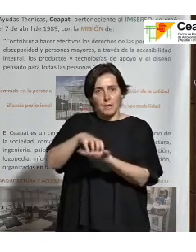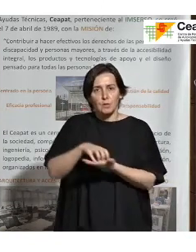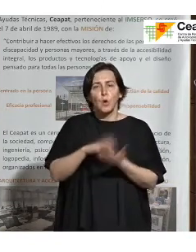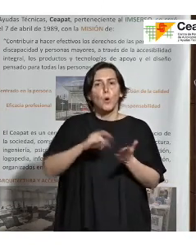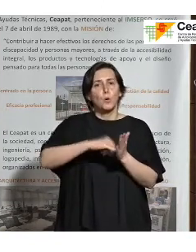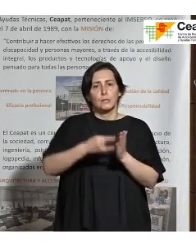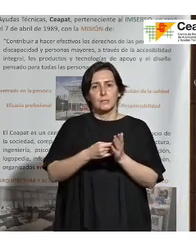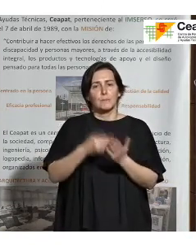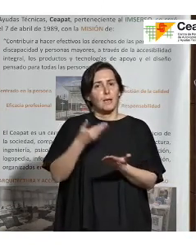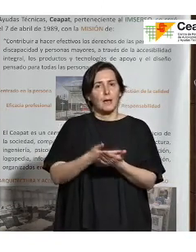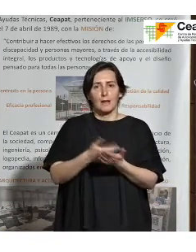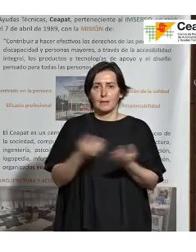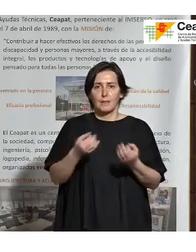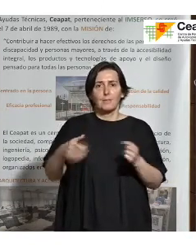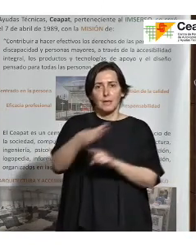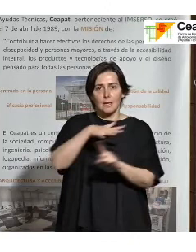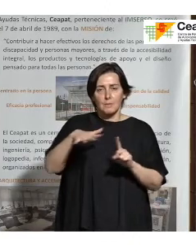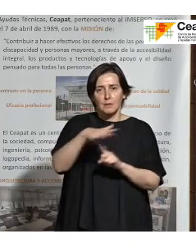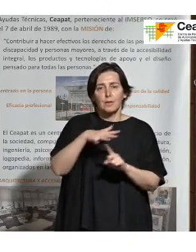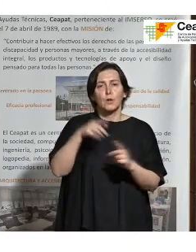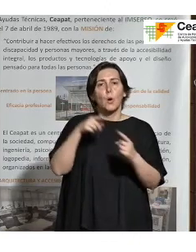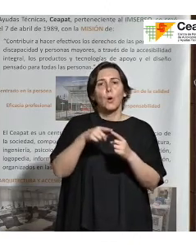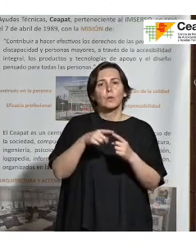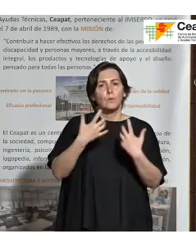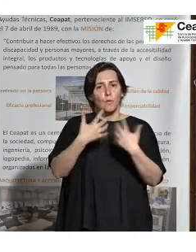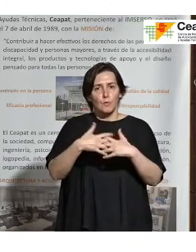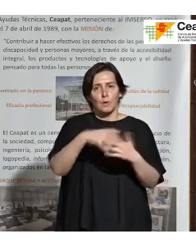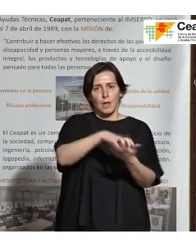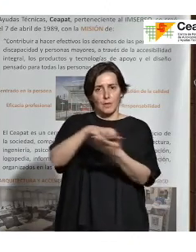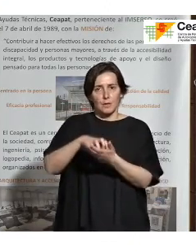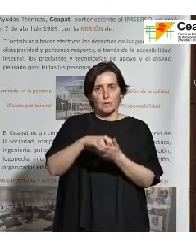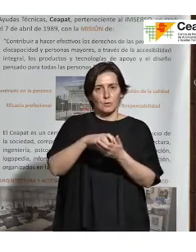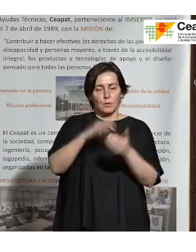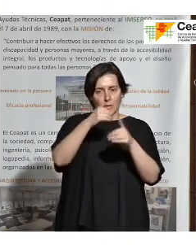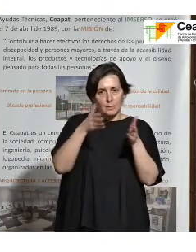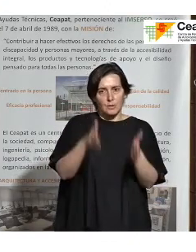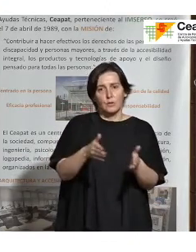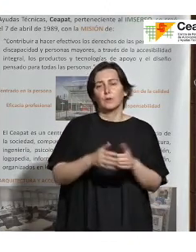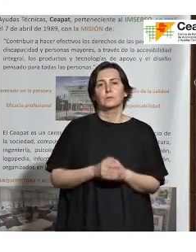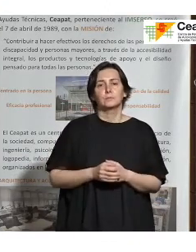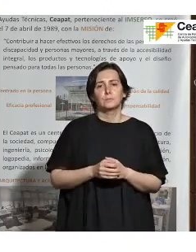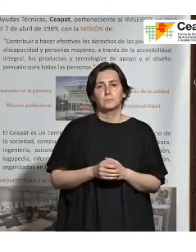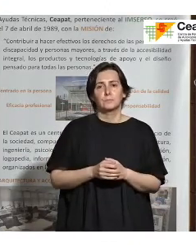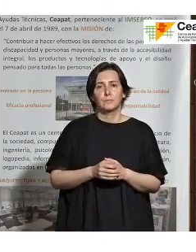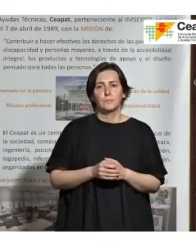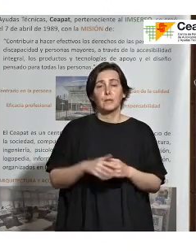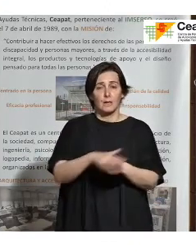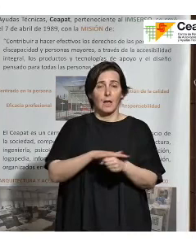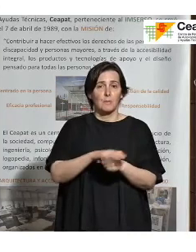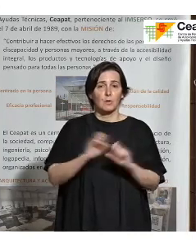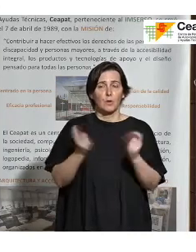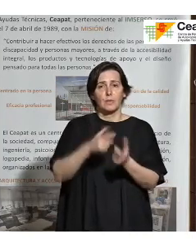sistemas que deben de garantizar la climatización para que sigan funcionando los centros de atención también. Pero únicamente exclusivamente era el ámbito de la central.